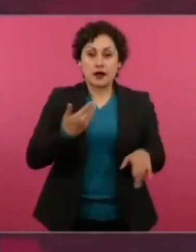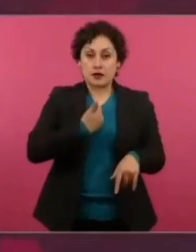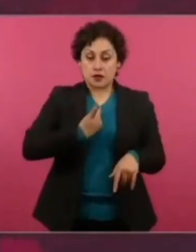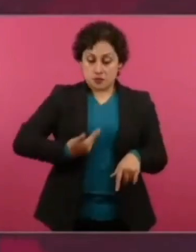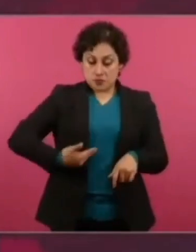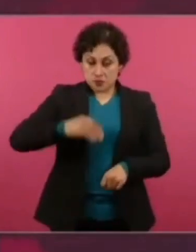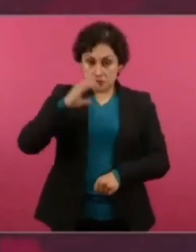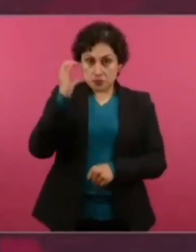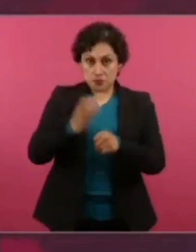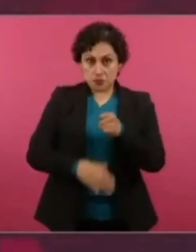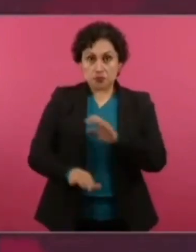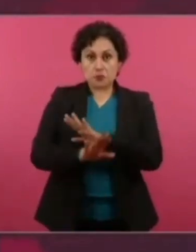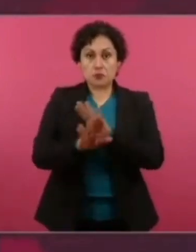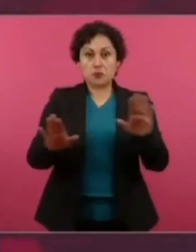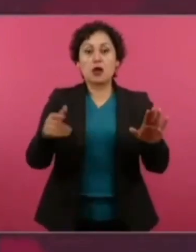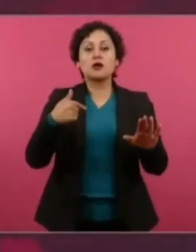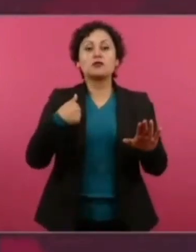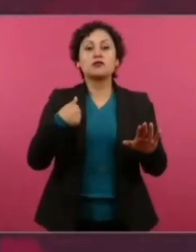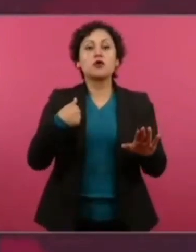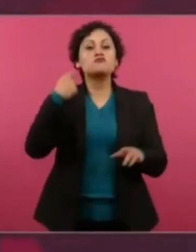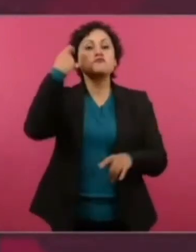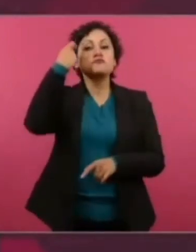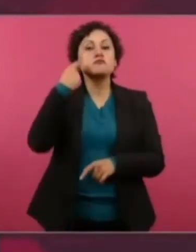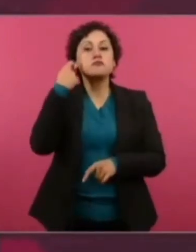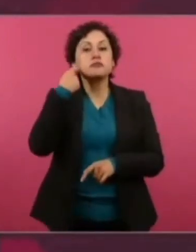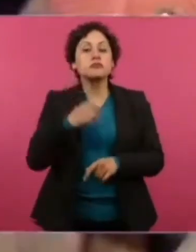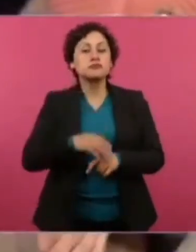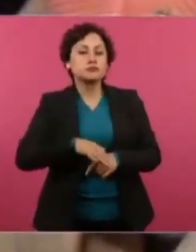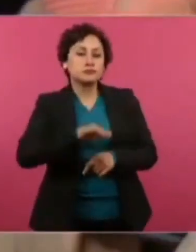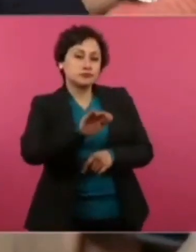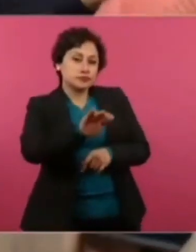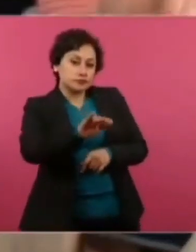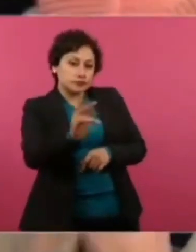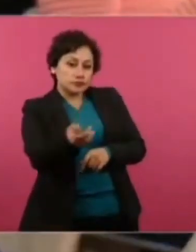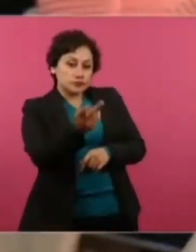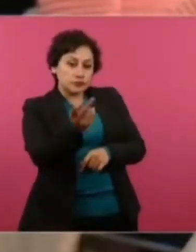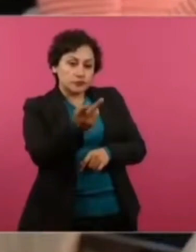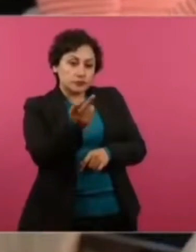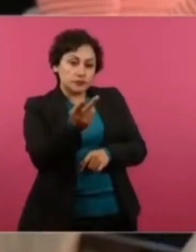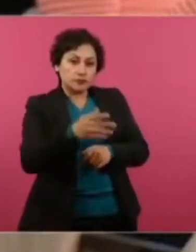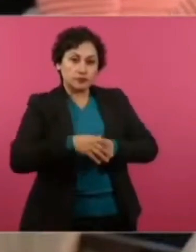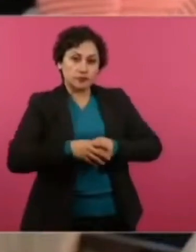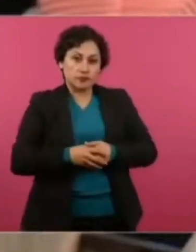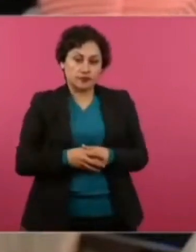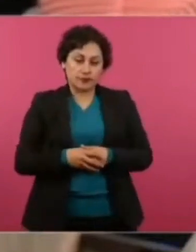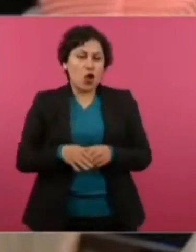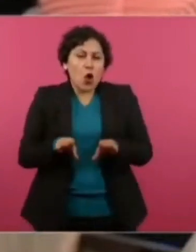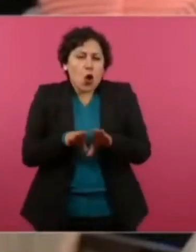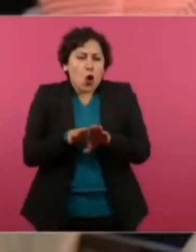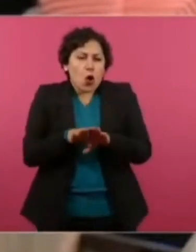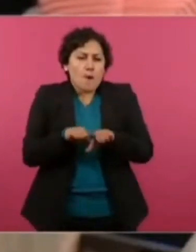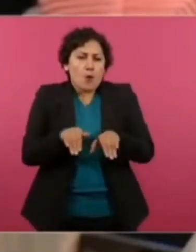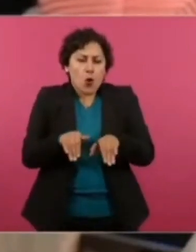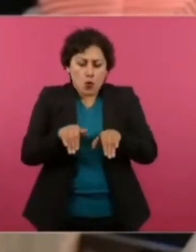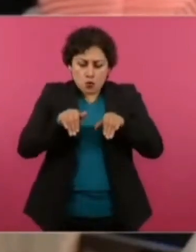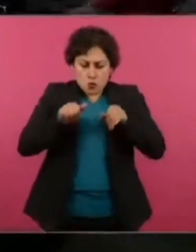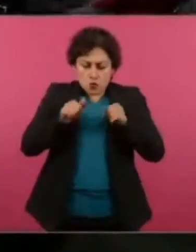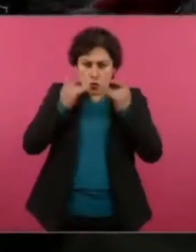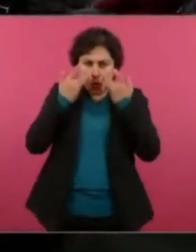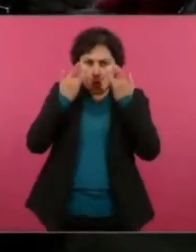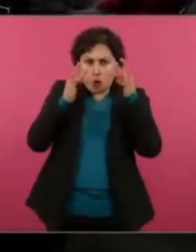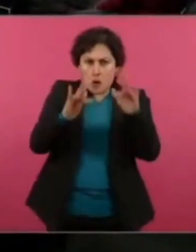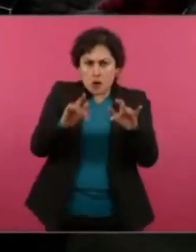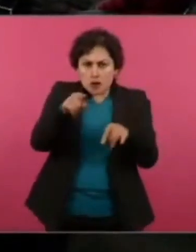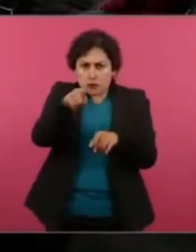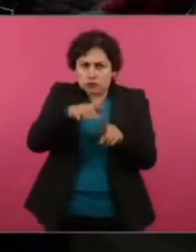y me jubilo. ¿Cómo se retira alguien de la política con los niveles de aceptación que usted tiene? Ah, porque